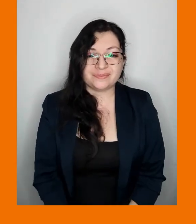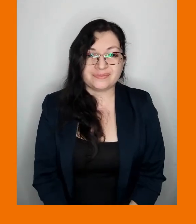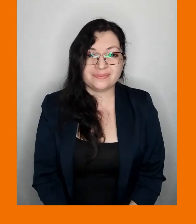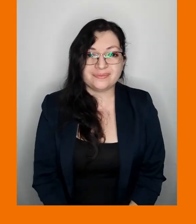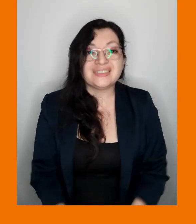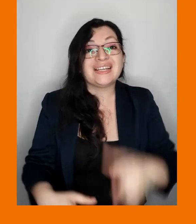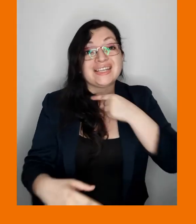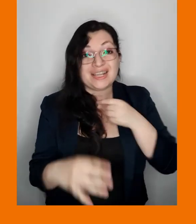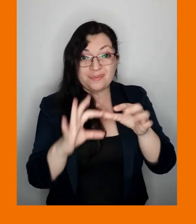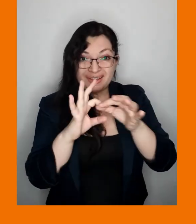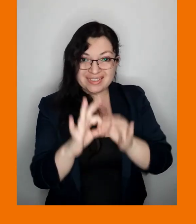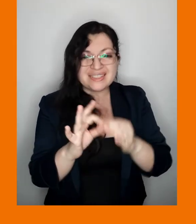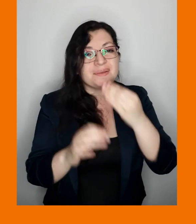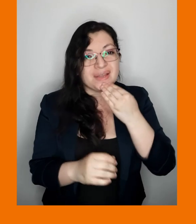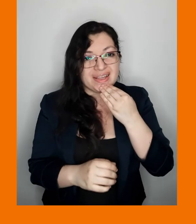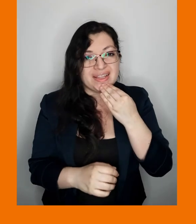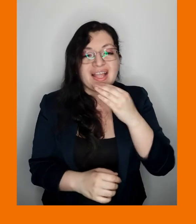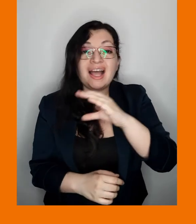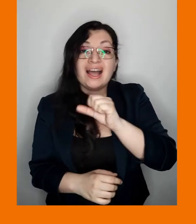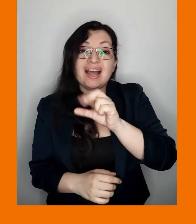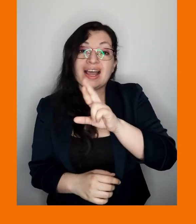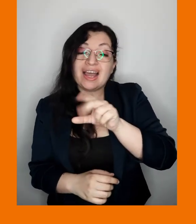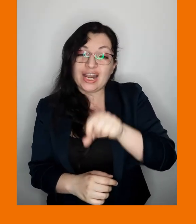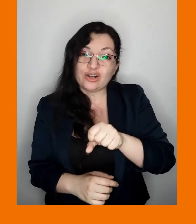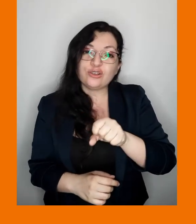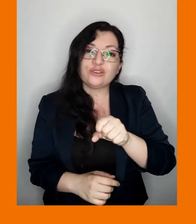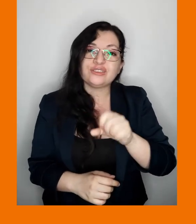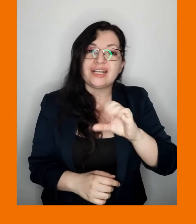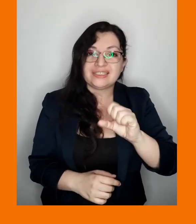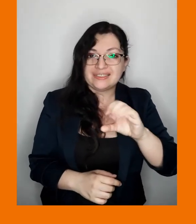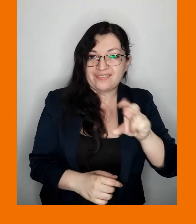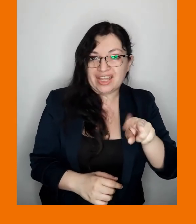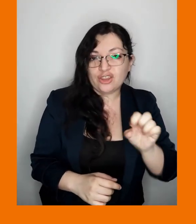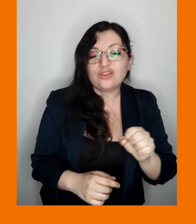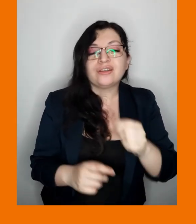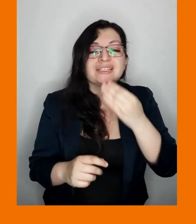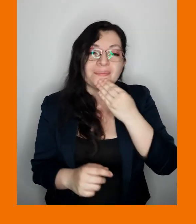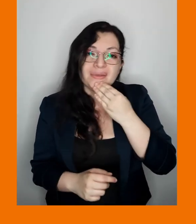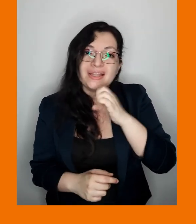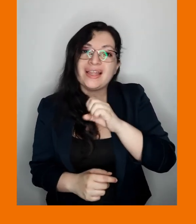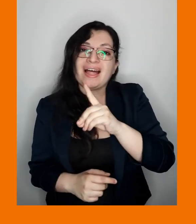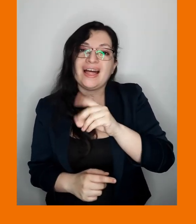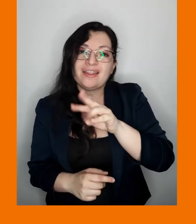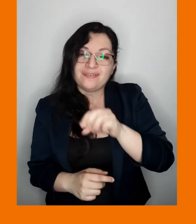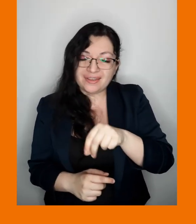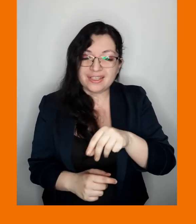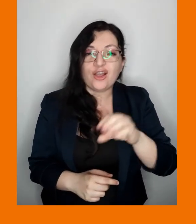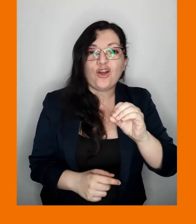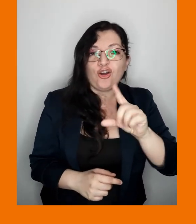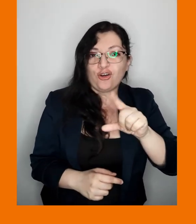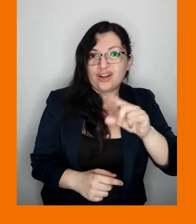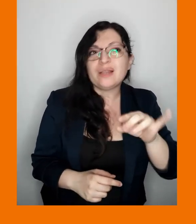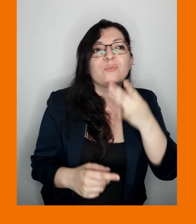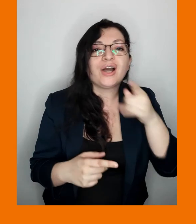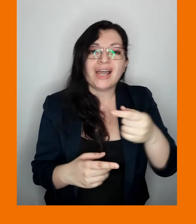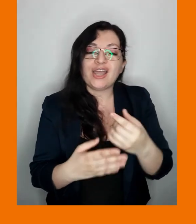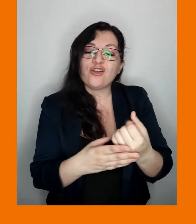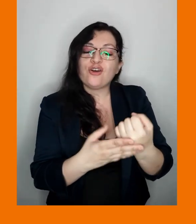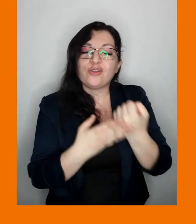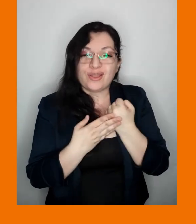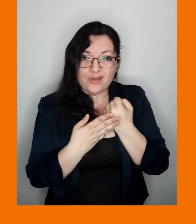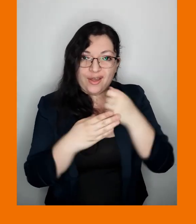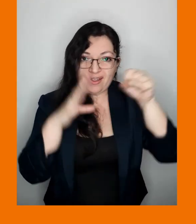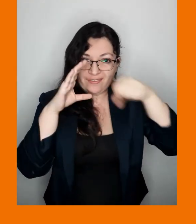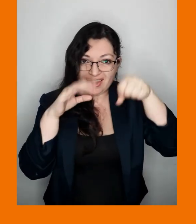queremos agradecer a carlos antonio acevedo villagra y a edwin hermosilla holguín por su ayuda en este